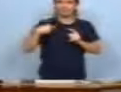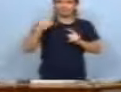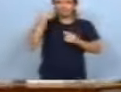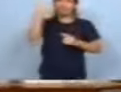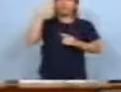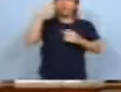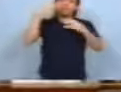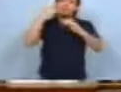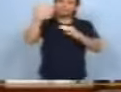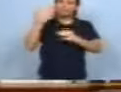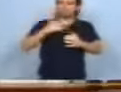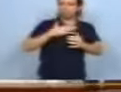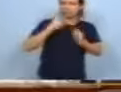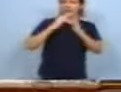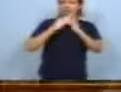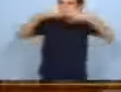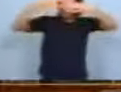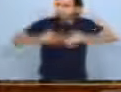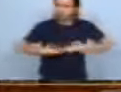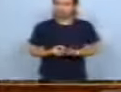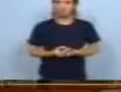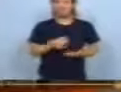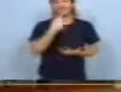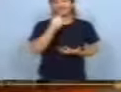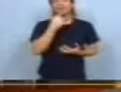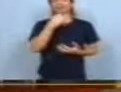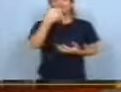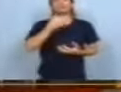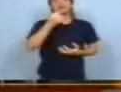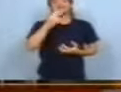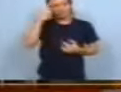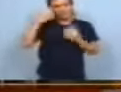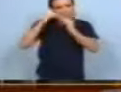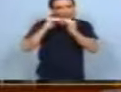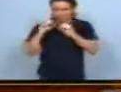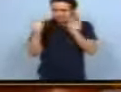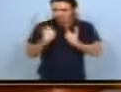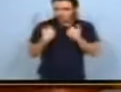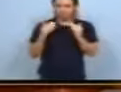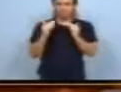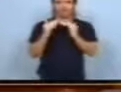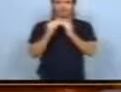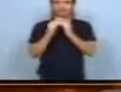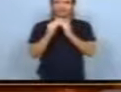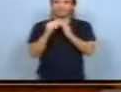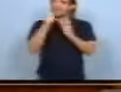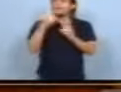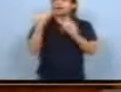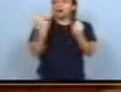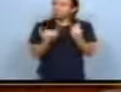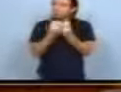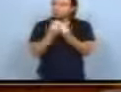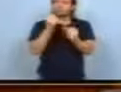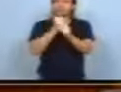oportunidad de tener una vivienda digna. Seguramente que estamos haciendo por nuestra casa, nuestra vivienda. Es el mismo laburo, pero más,